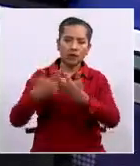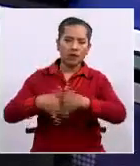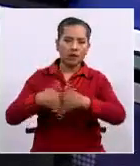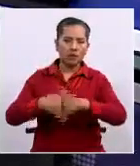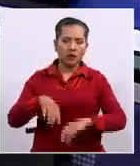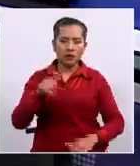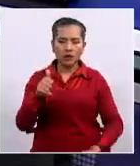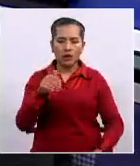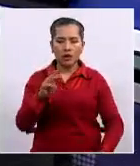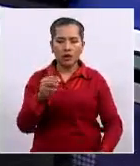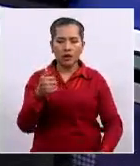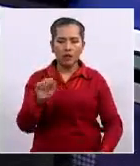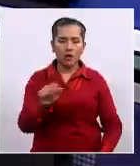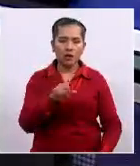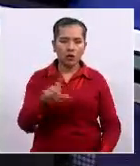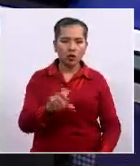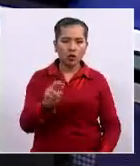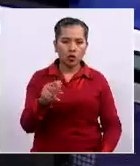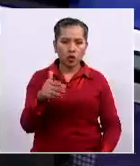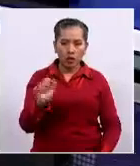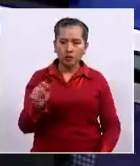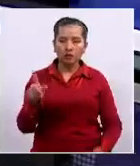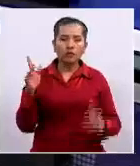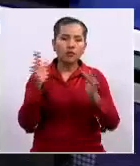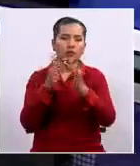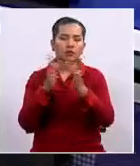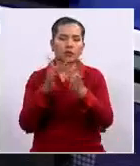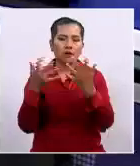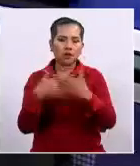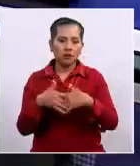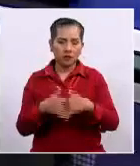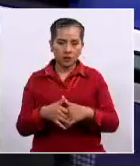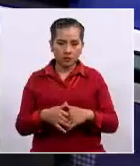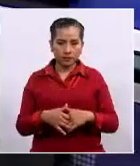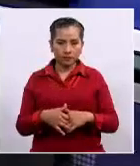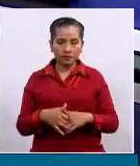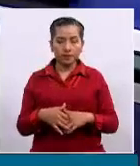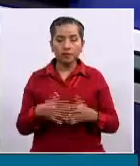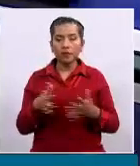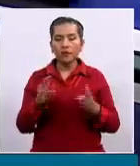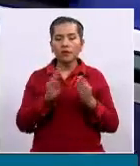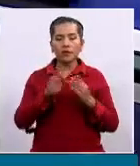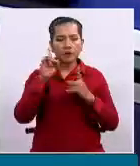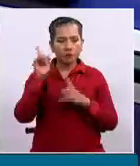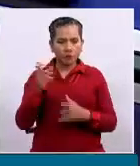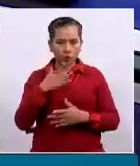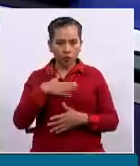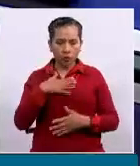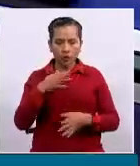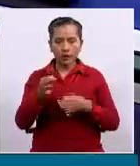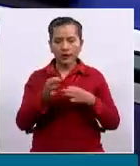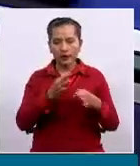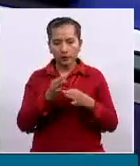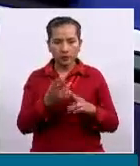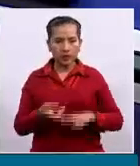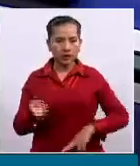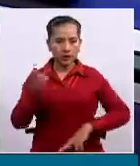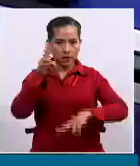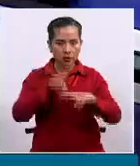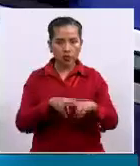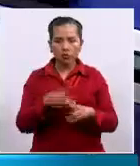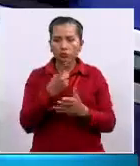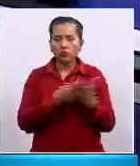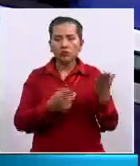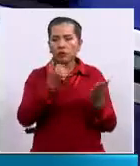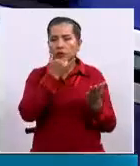la presunta compañía Nela Airlines Bolivia. Director, coméntenos un poco más los detalles de esto, en qué